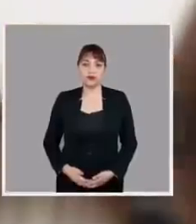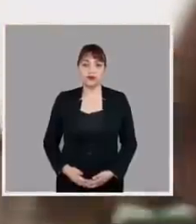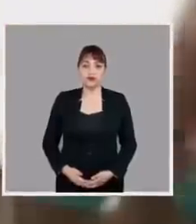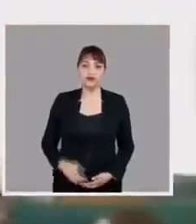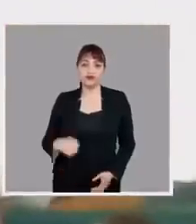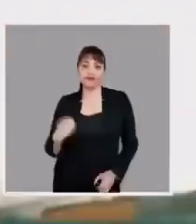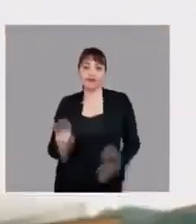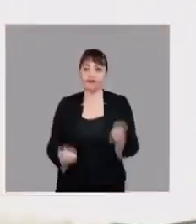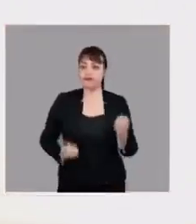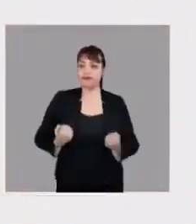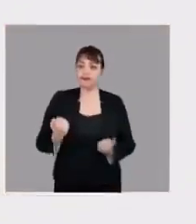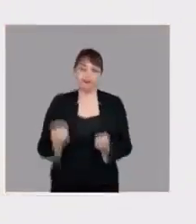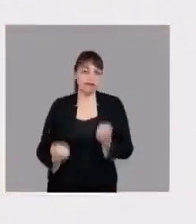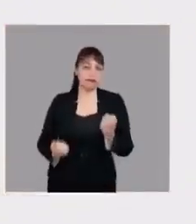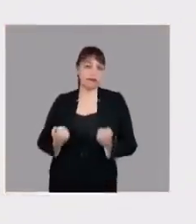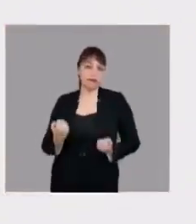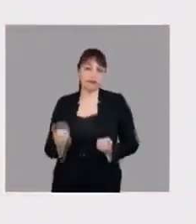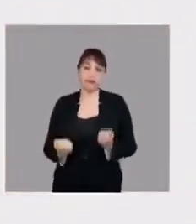¿Cómo?